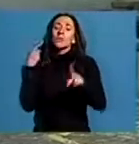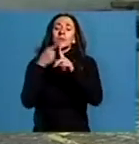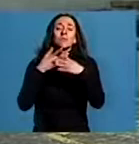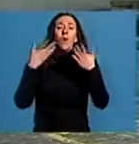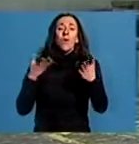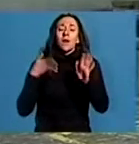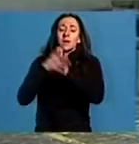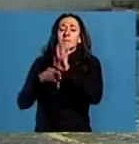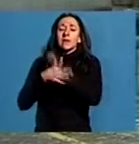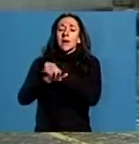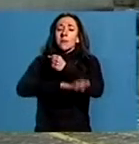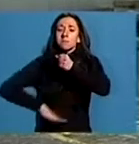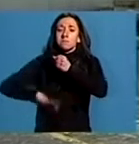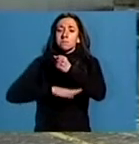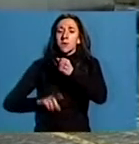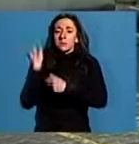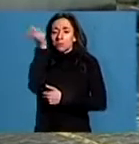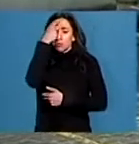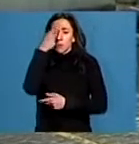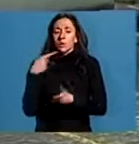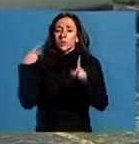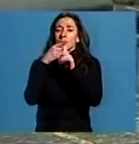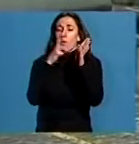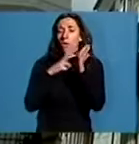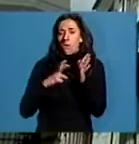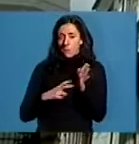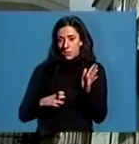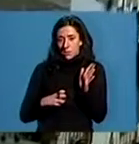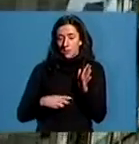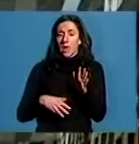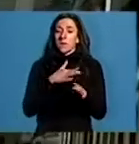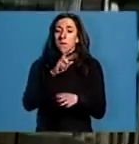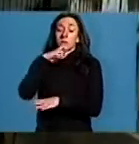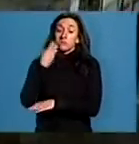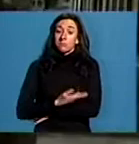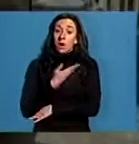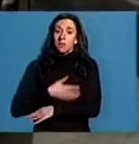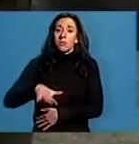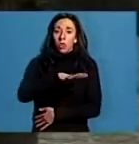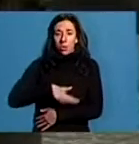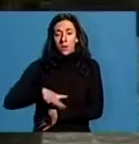nocións básicas sobre a Arqueología a calquera persoa interesada, o tempo que pon en valor o patrimonio da comarca.